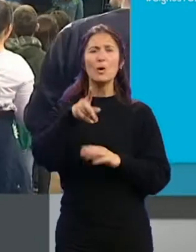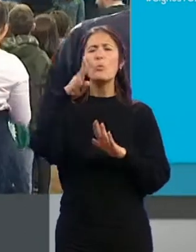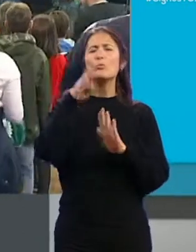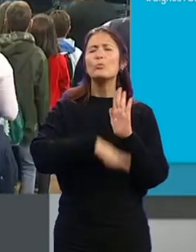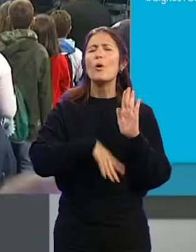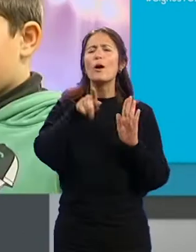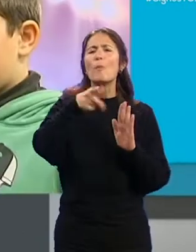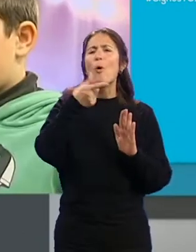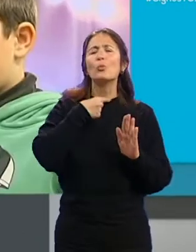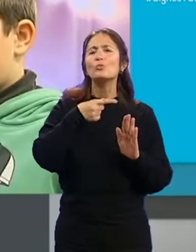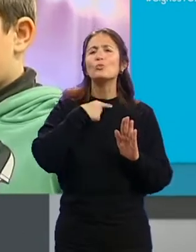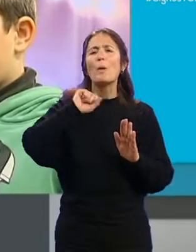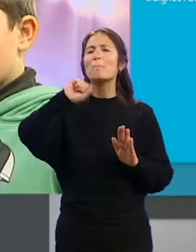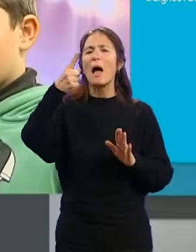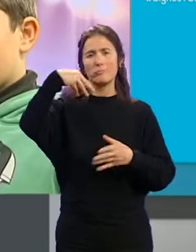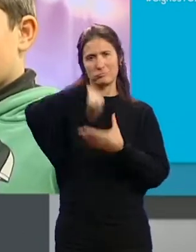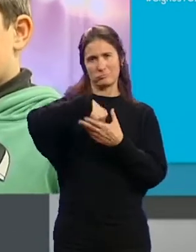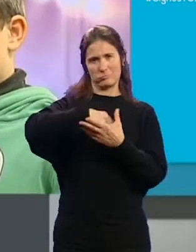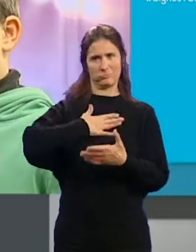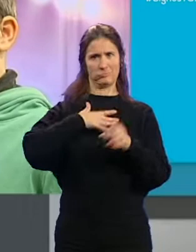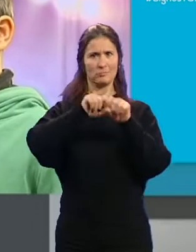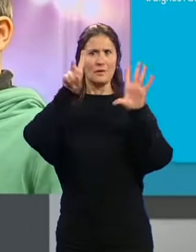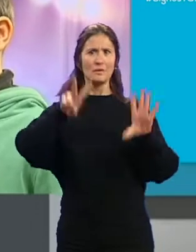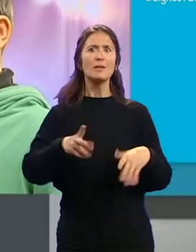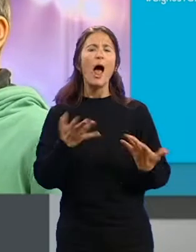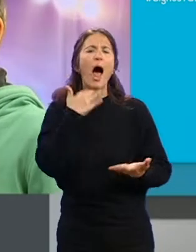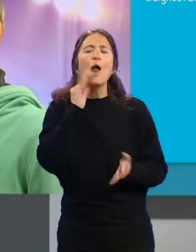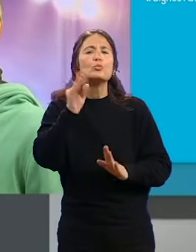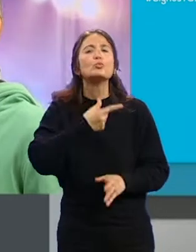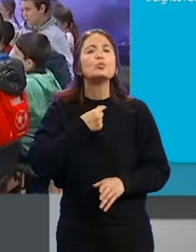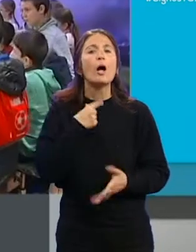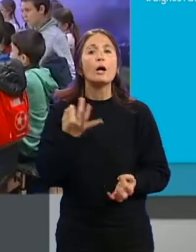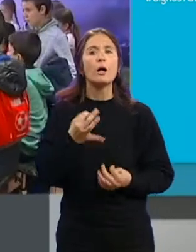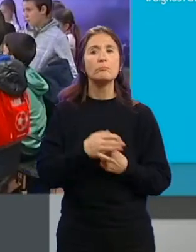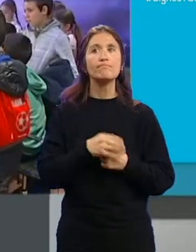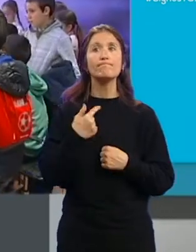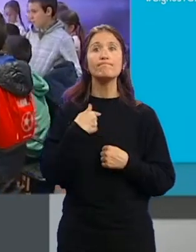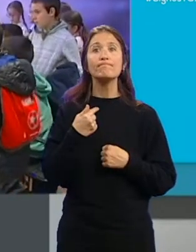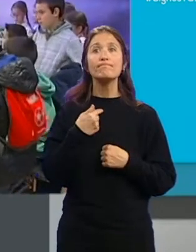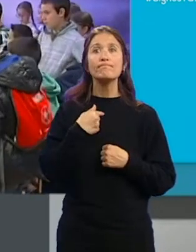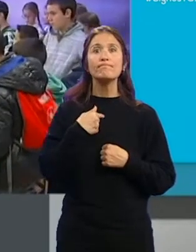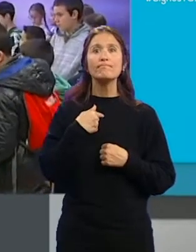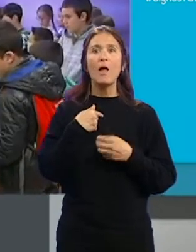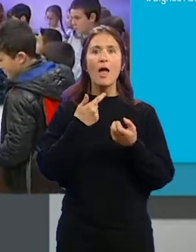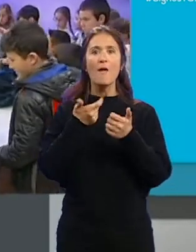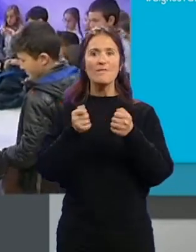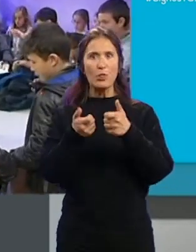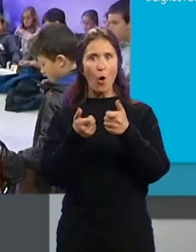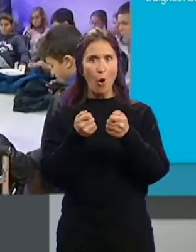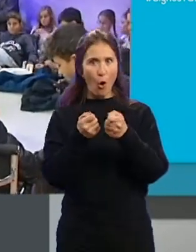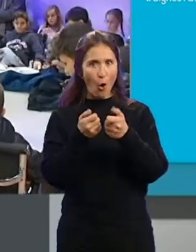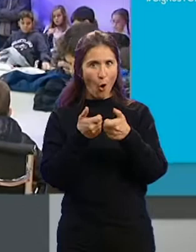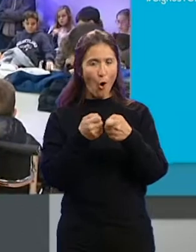crees que tendríamos que hacer más aquí en TG7? ¿De algo que a te guste? Pues a mí me... ...de videojuegos...